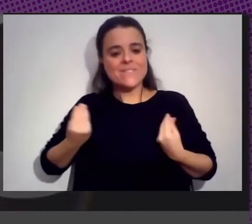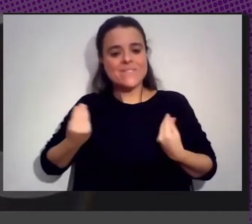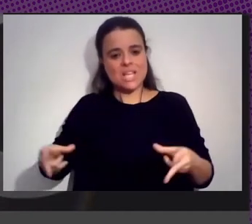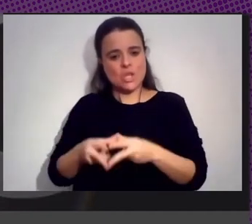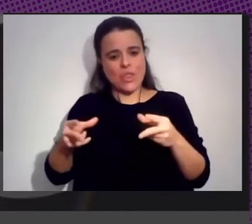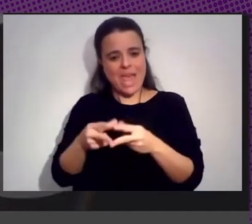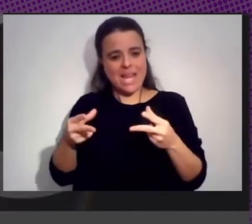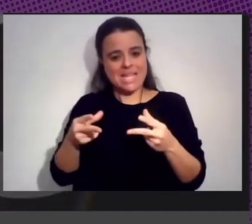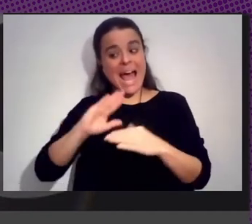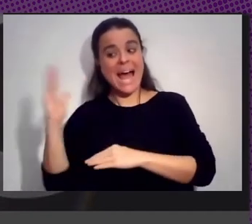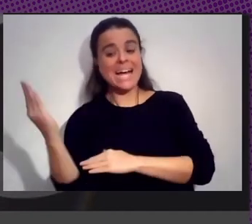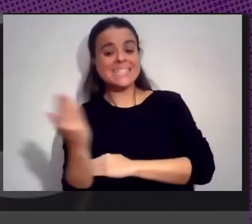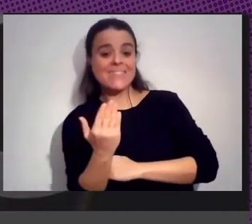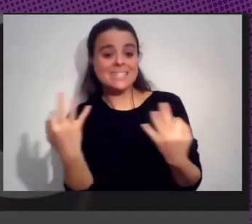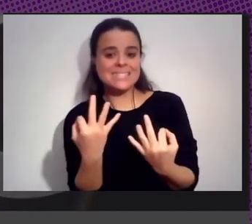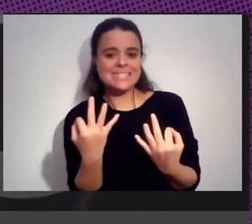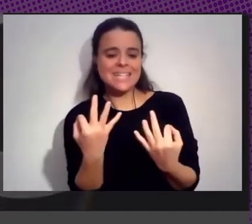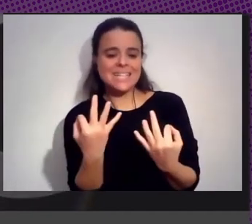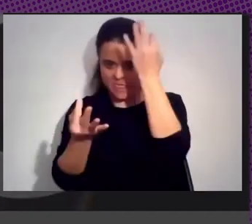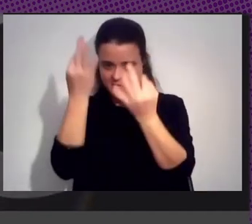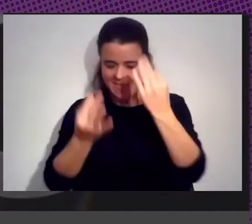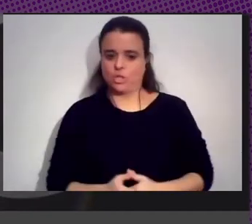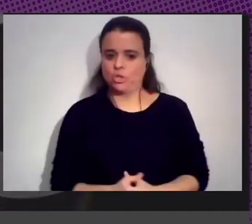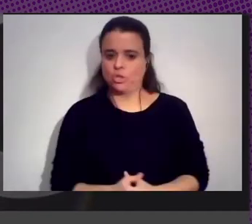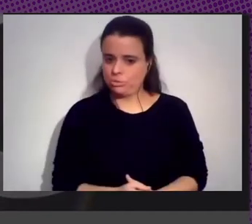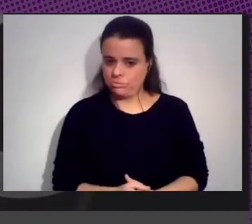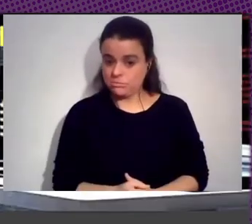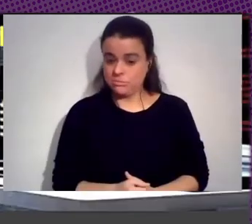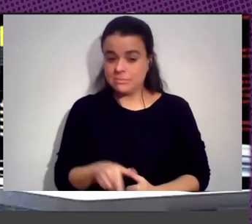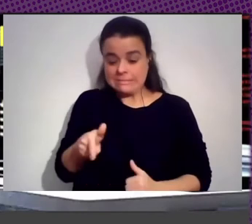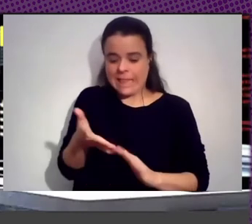Si Entonces Eso Es Como Lo Definimos Nosotros